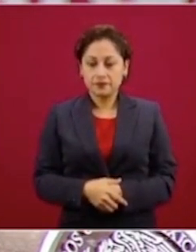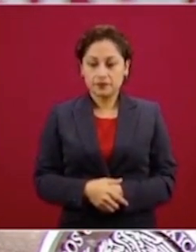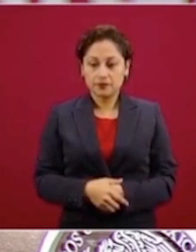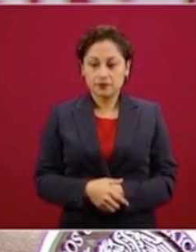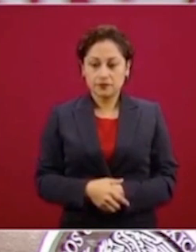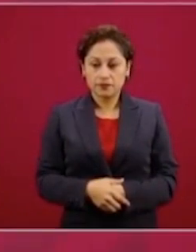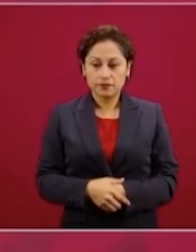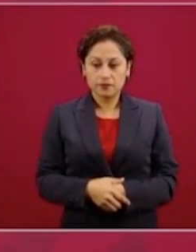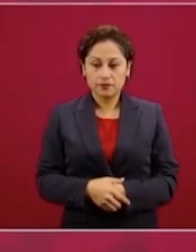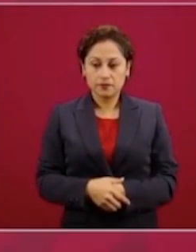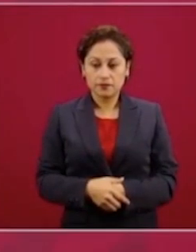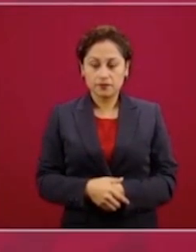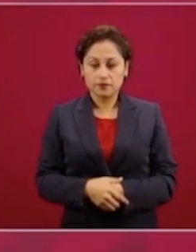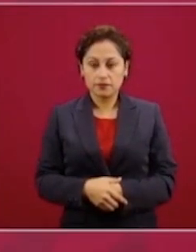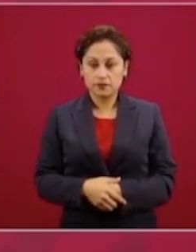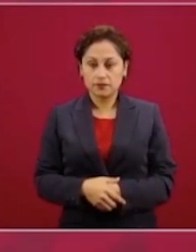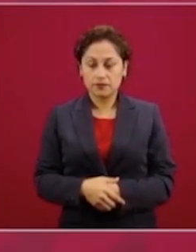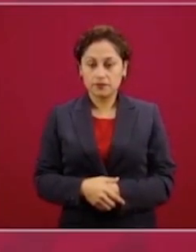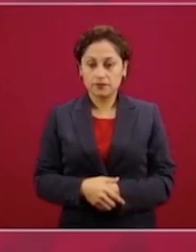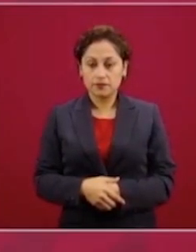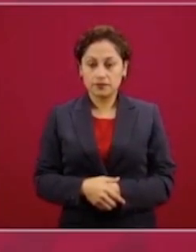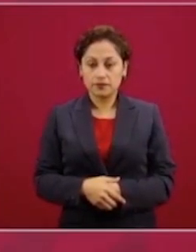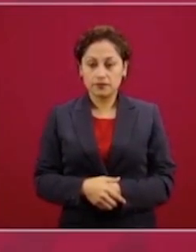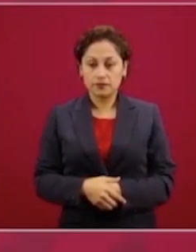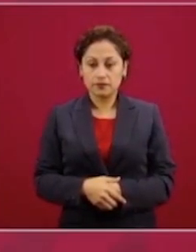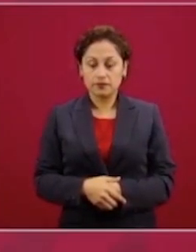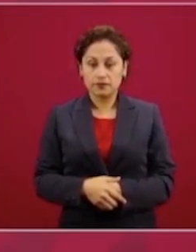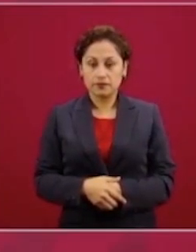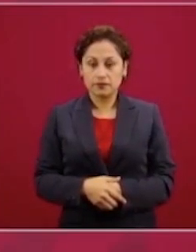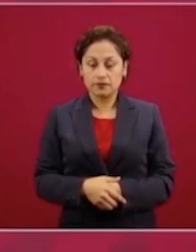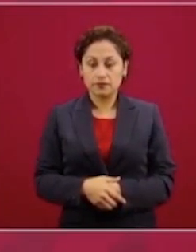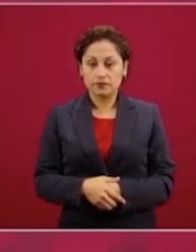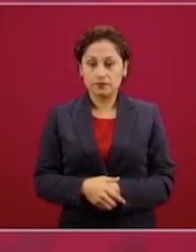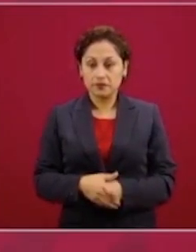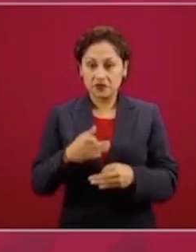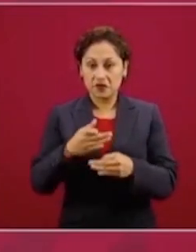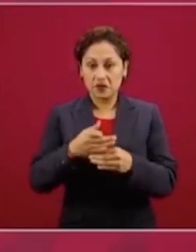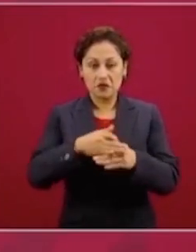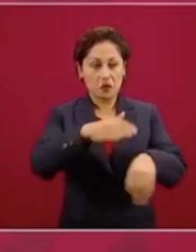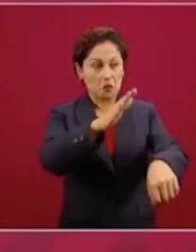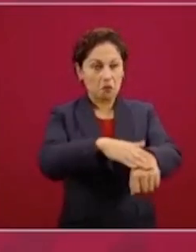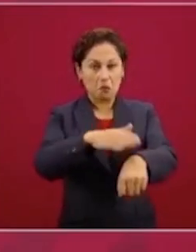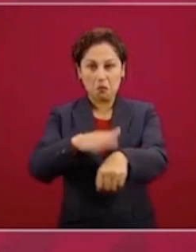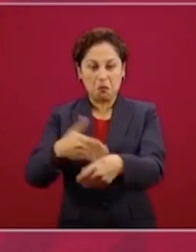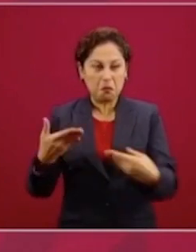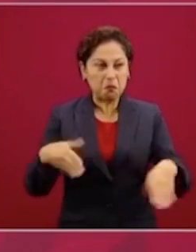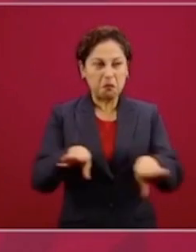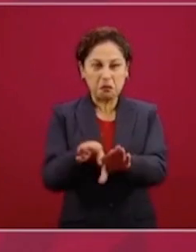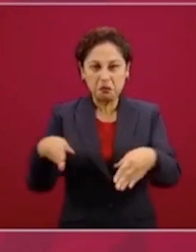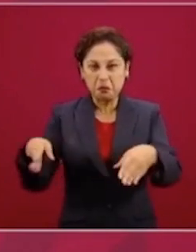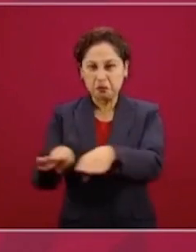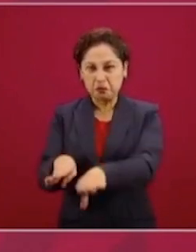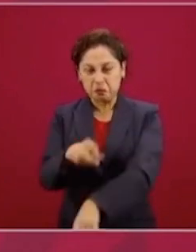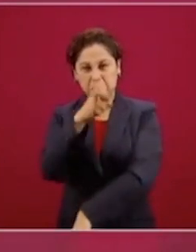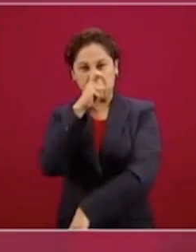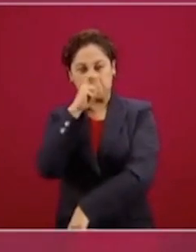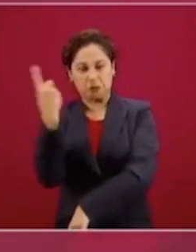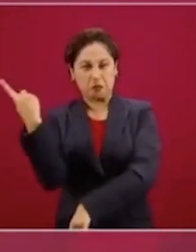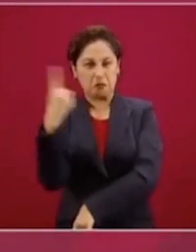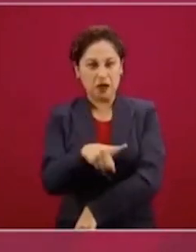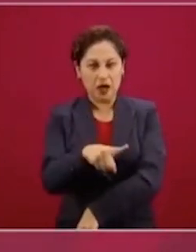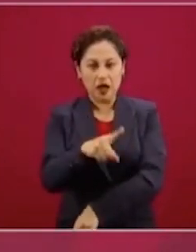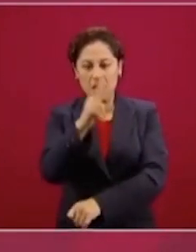toques de queda, no hay